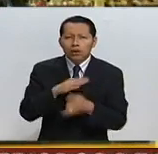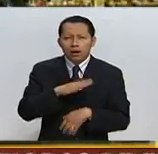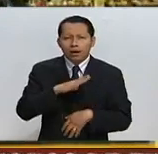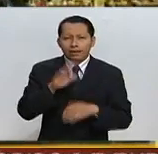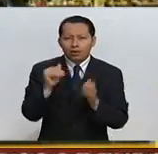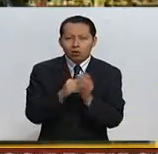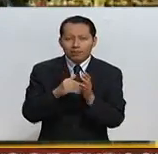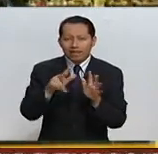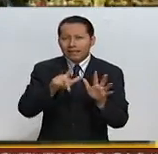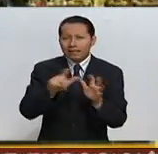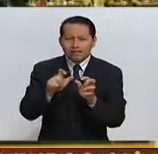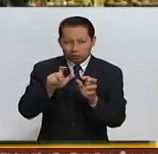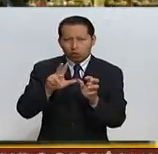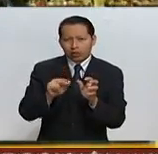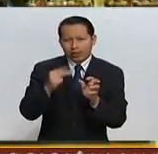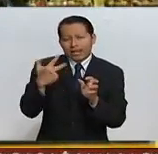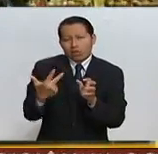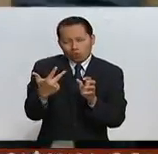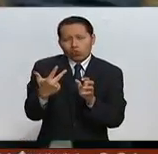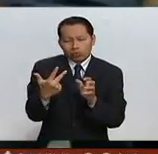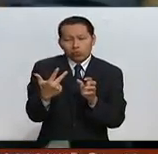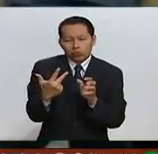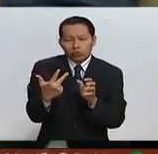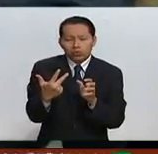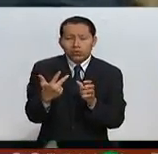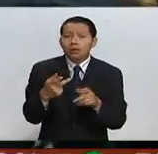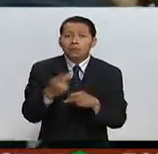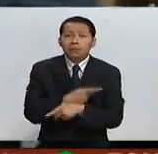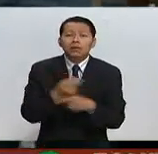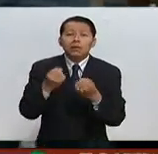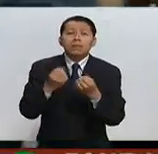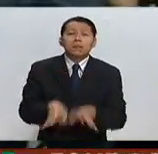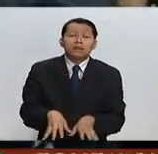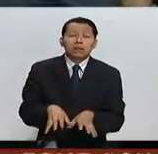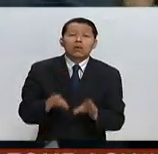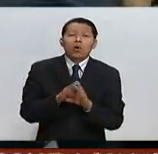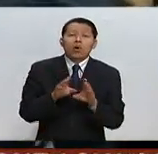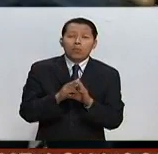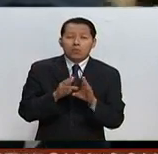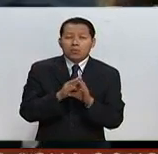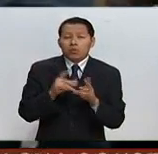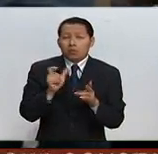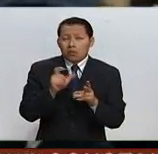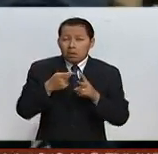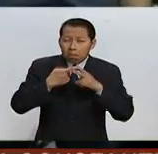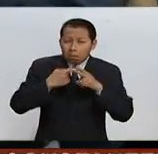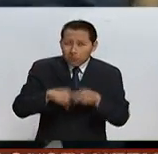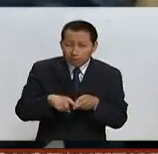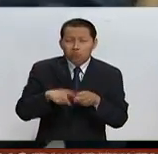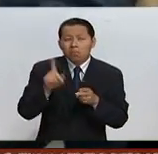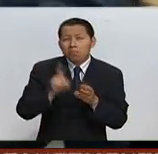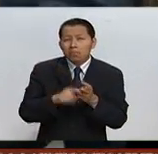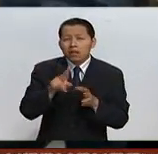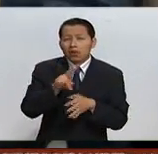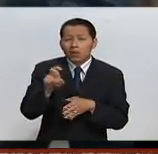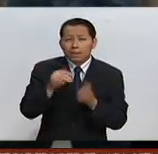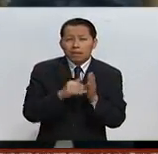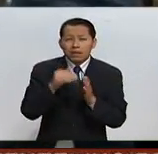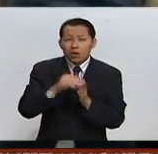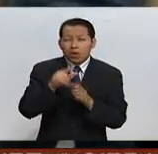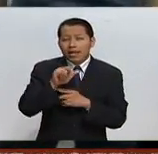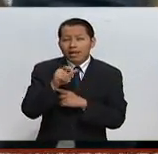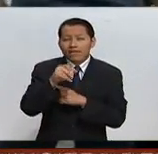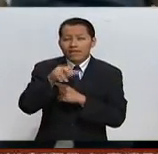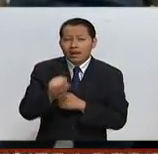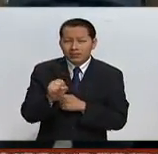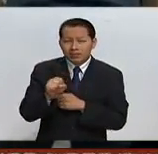.788 unidades. Una pérdida en tan solo las primeras horas de operaciones de 1.200 millones de libras para